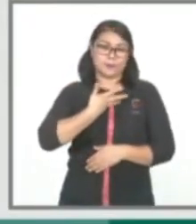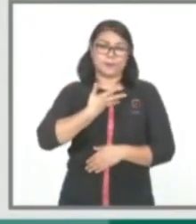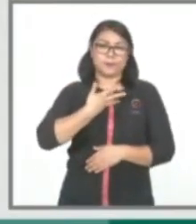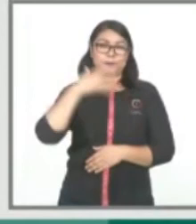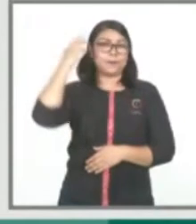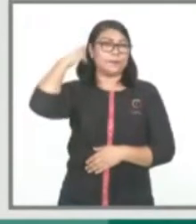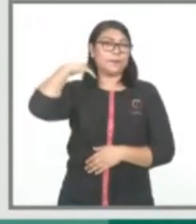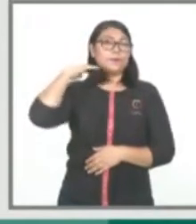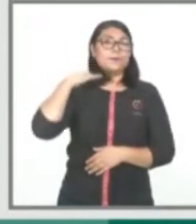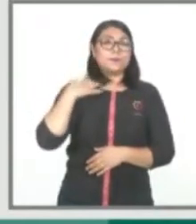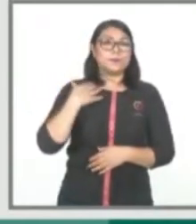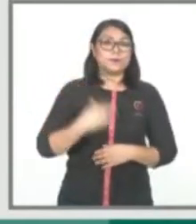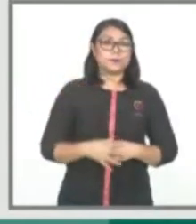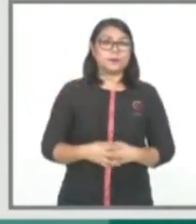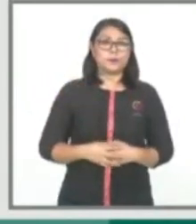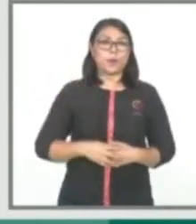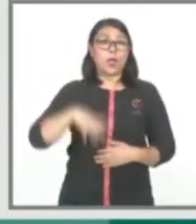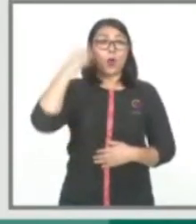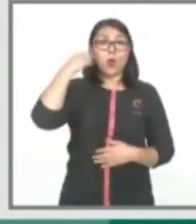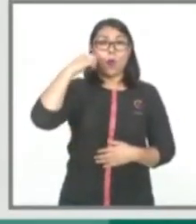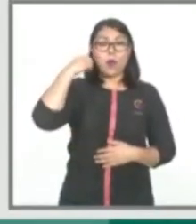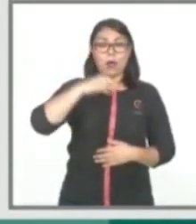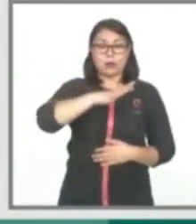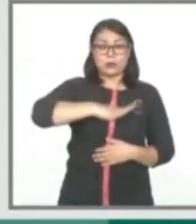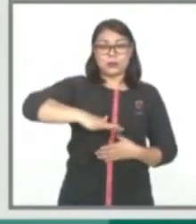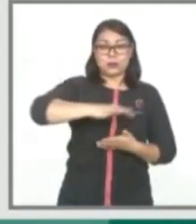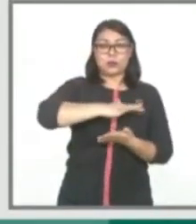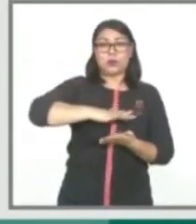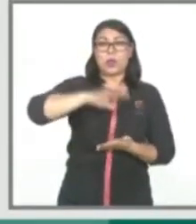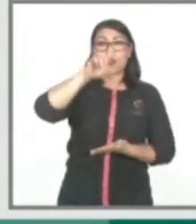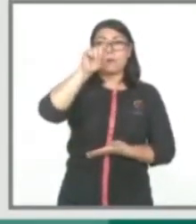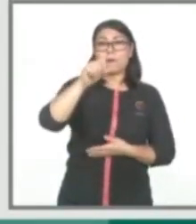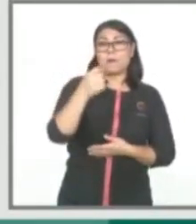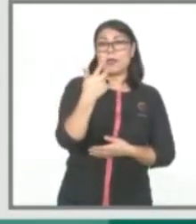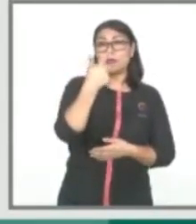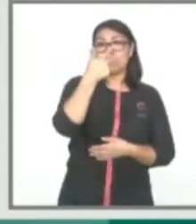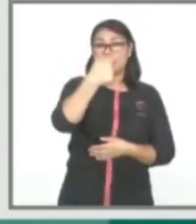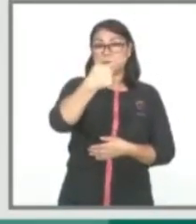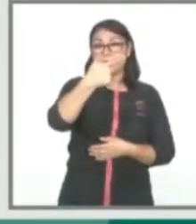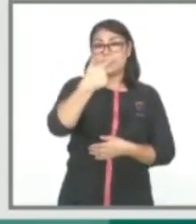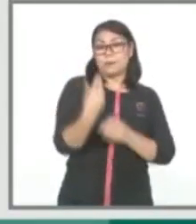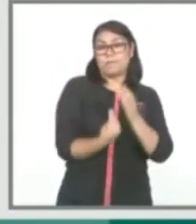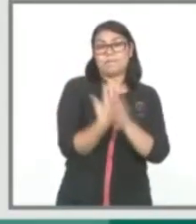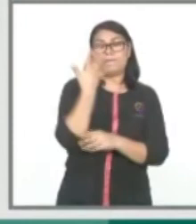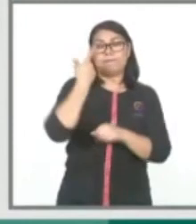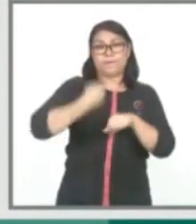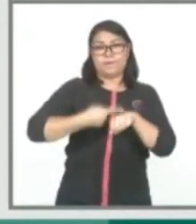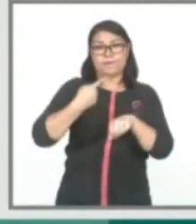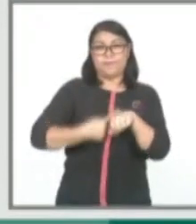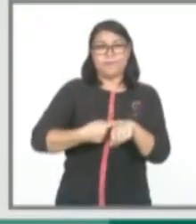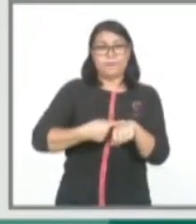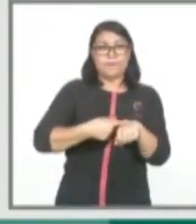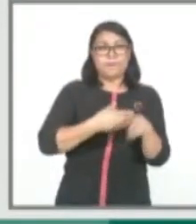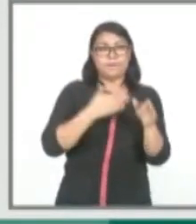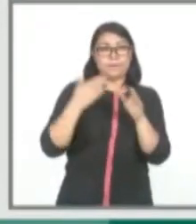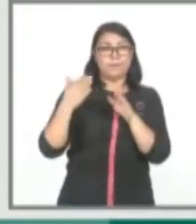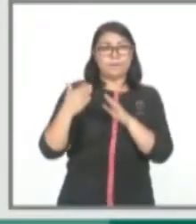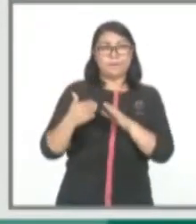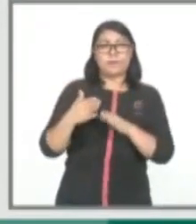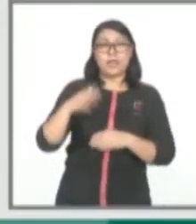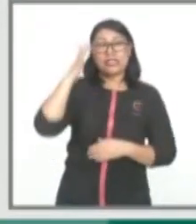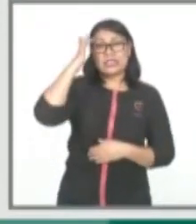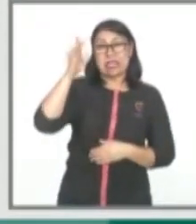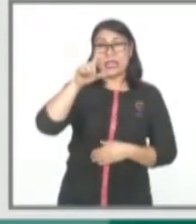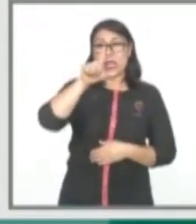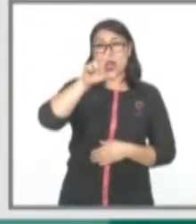Observamos que Oaxaca de Juárez presenta 27 casos nuevos el día de hoy, seguido de Santa